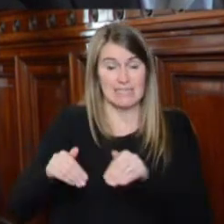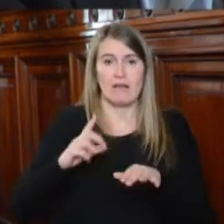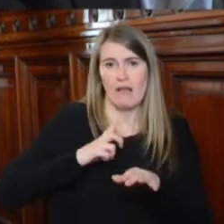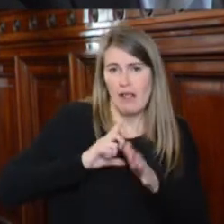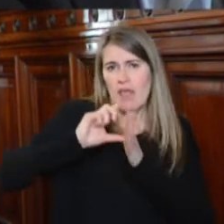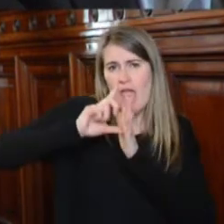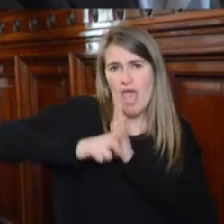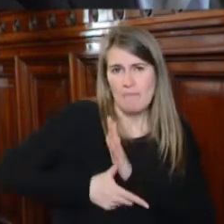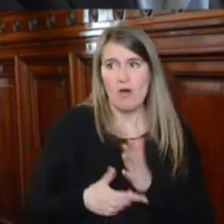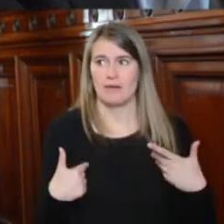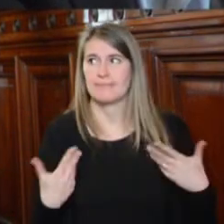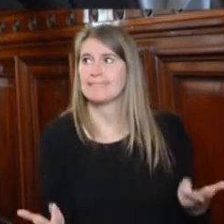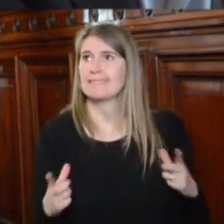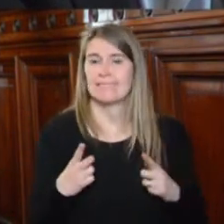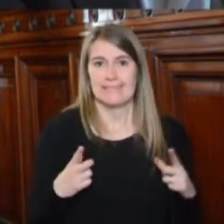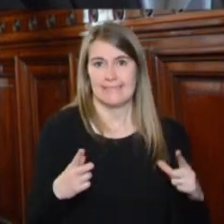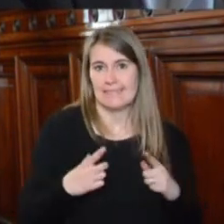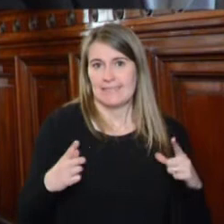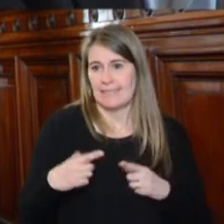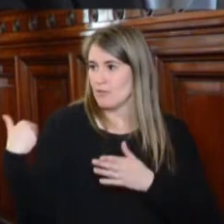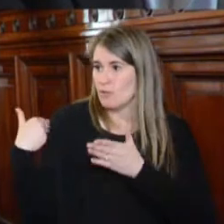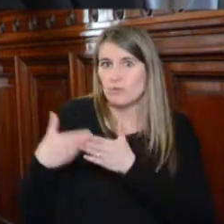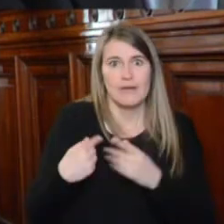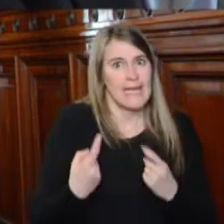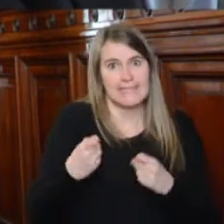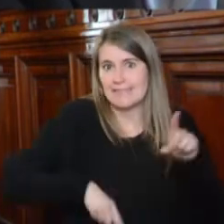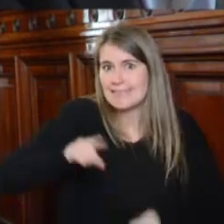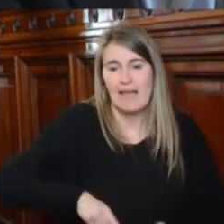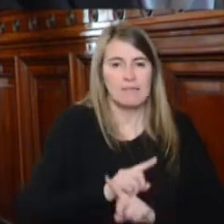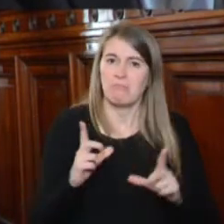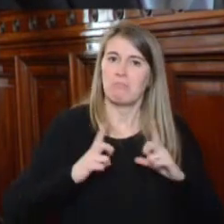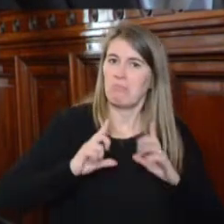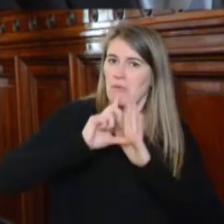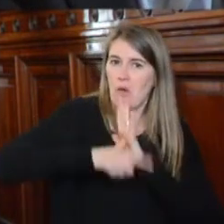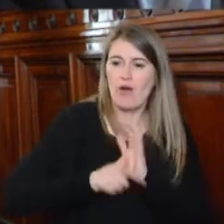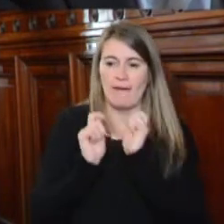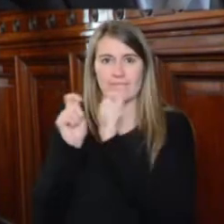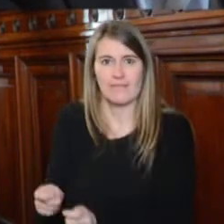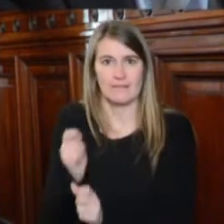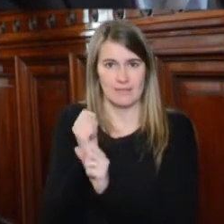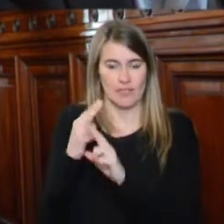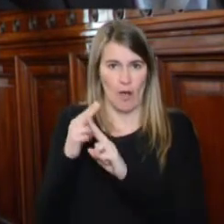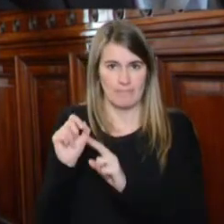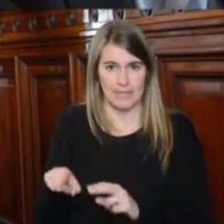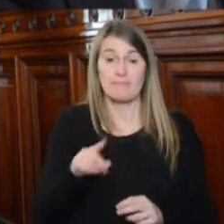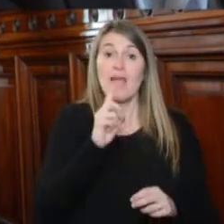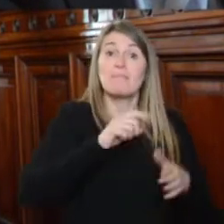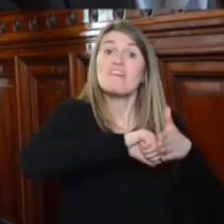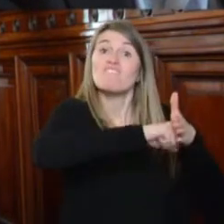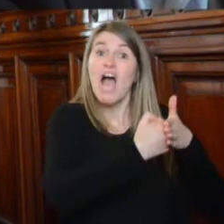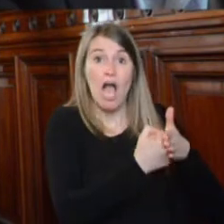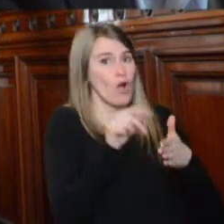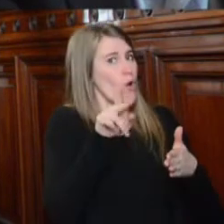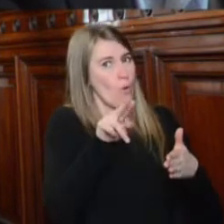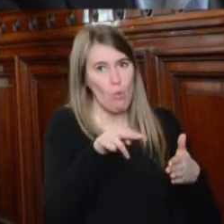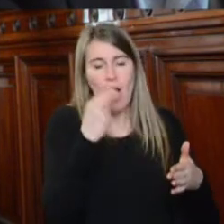el normal desenvolvimiento de la vida sindical y su autonomía. Otra grave situación ocurrió con la asociación bancaria, cuyo acuerdo paritario se encontraba